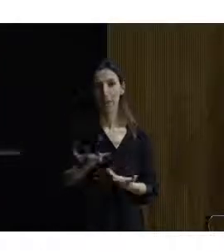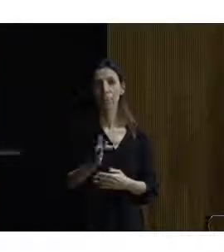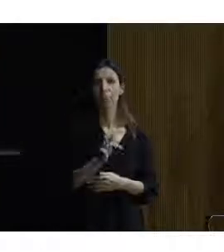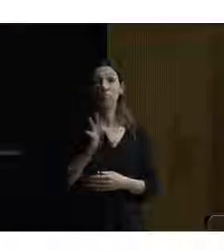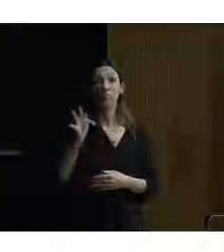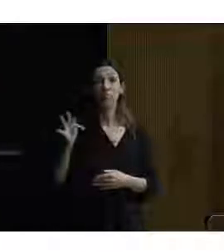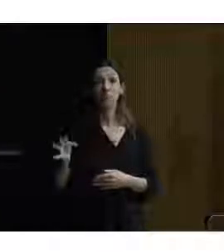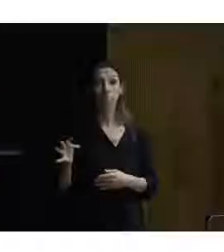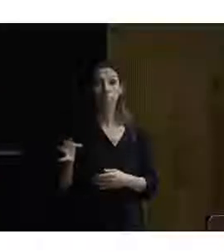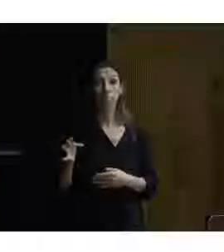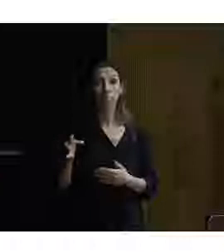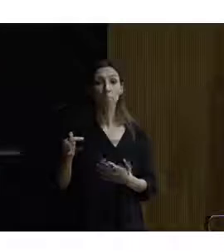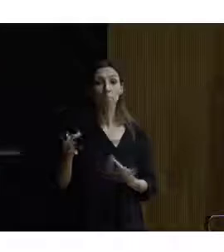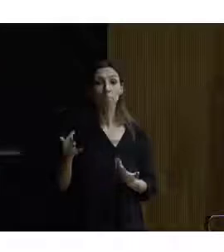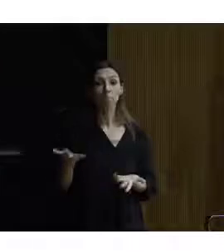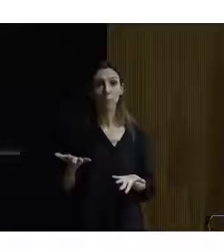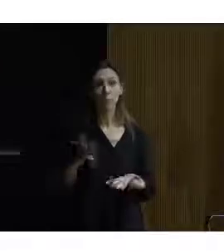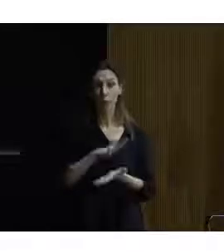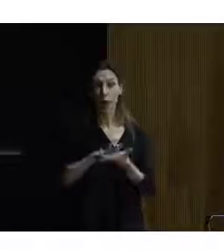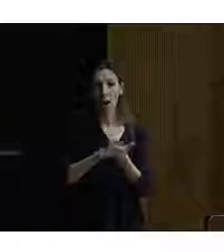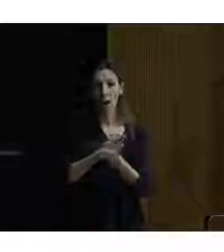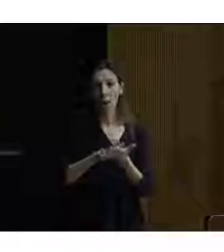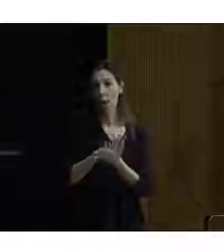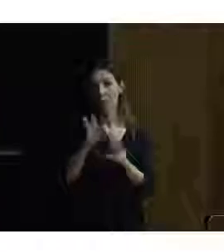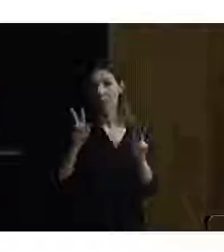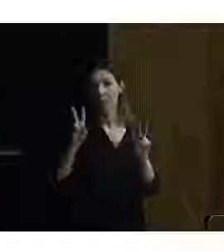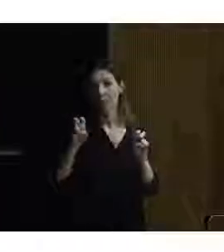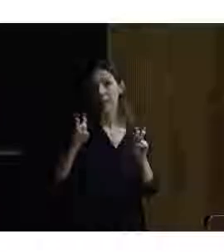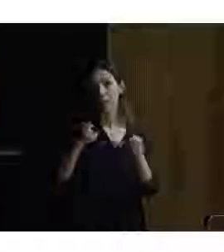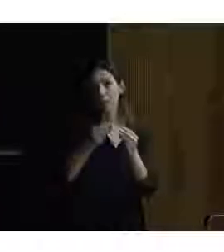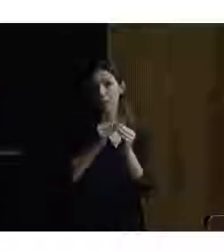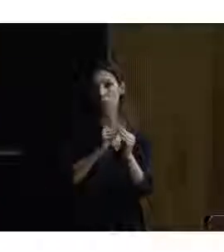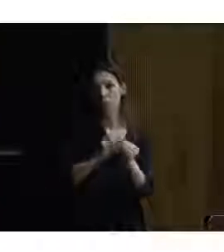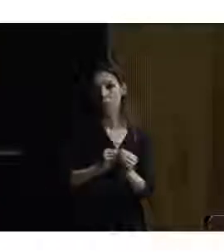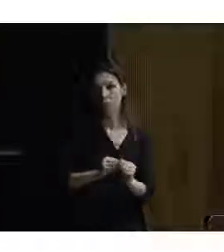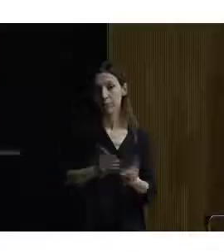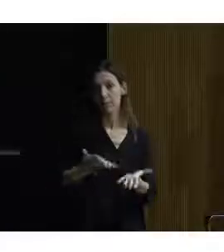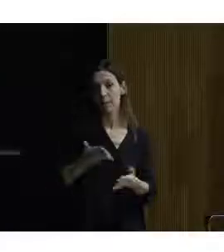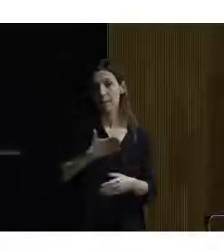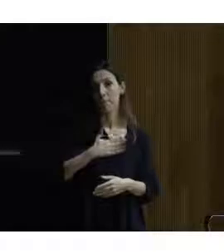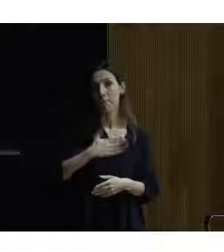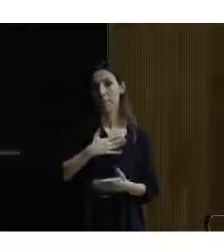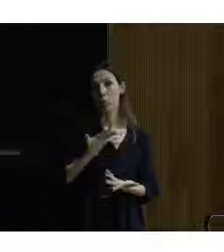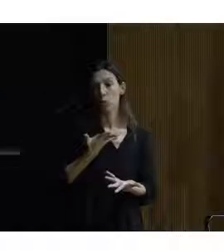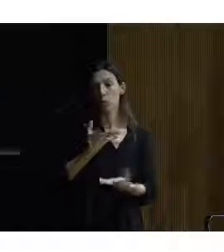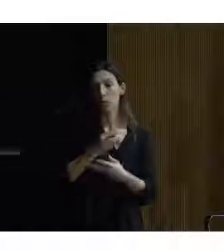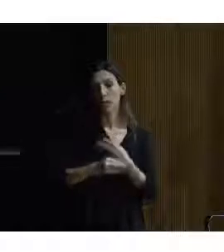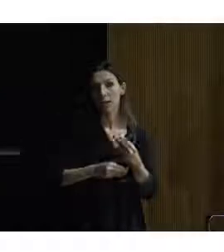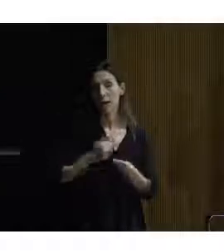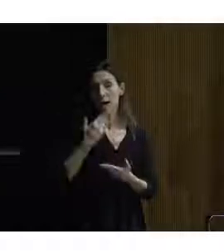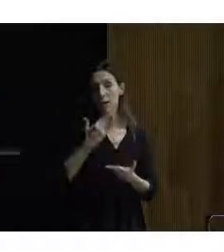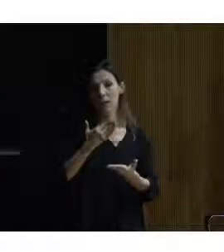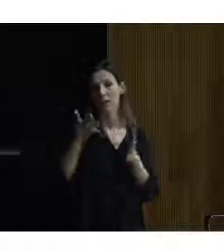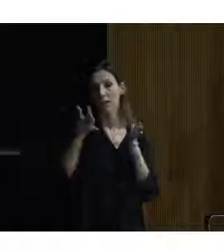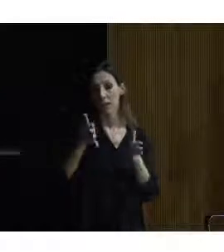nos va a hablar sobre las intervenciones en el patrimonio que se han realizado bajo el asesoramiento